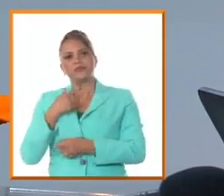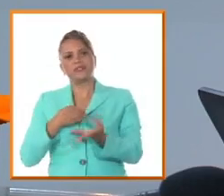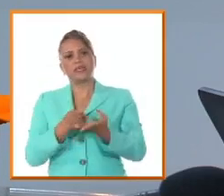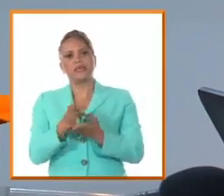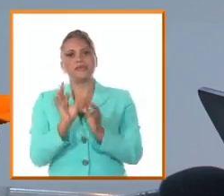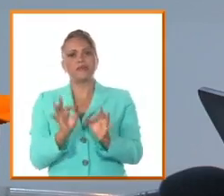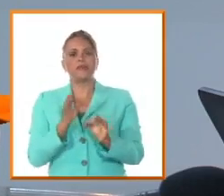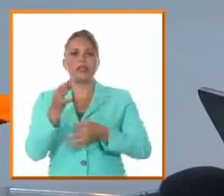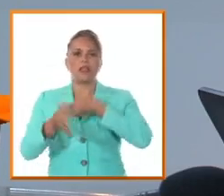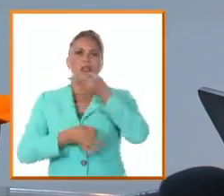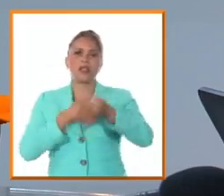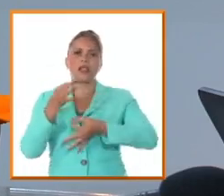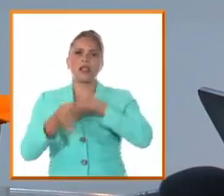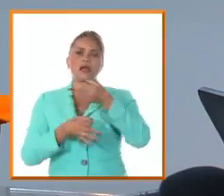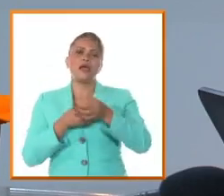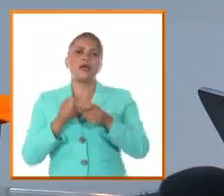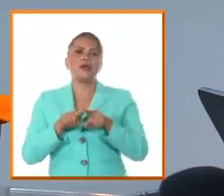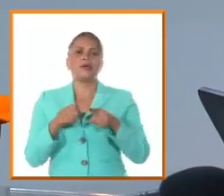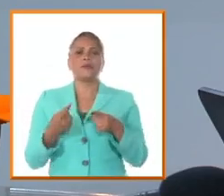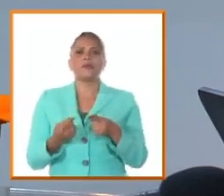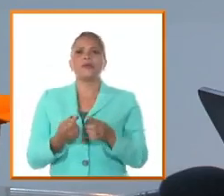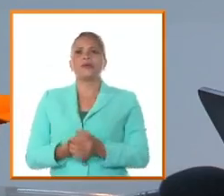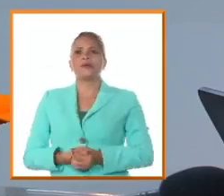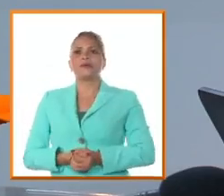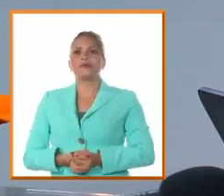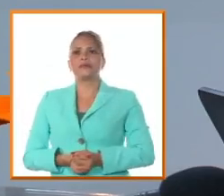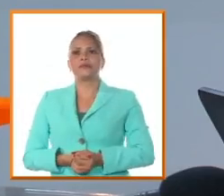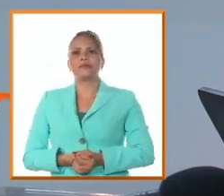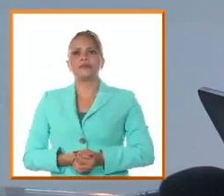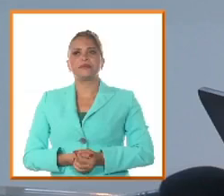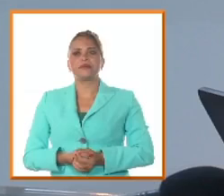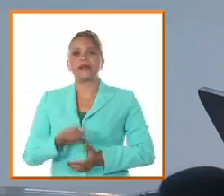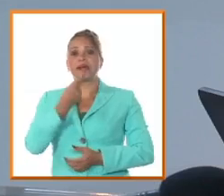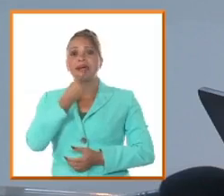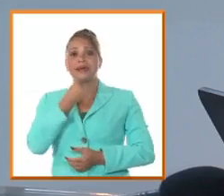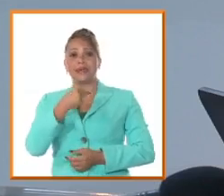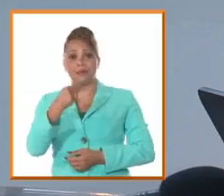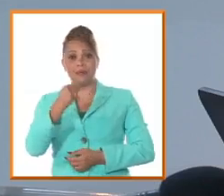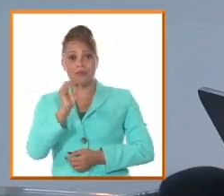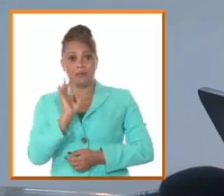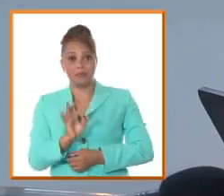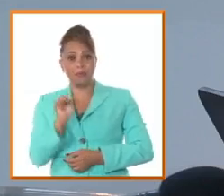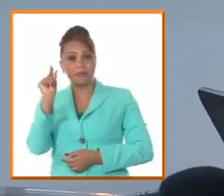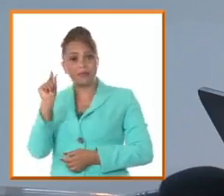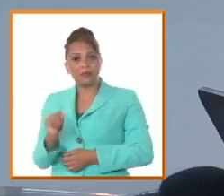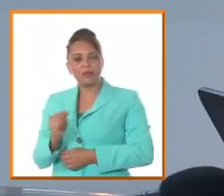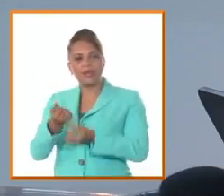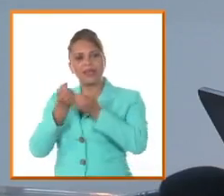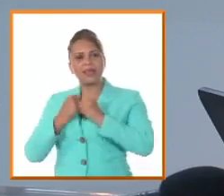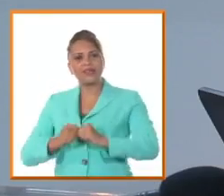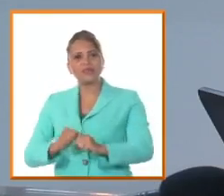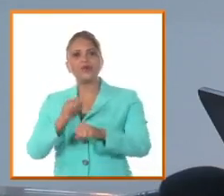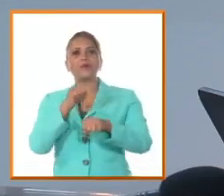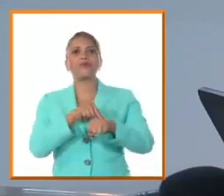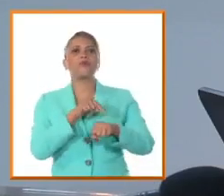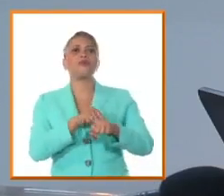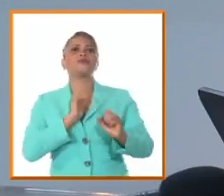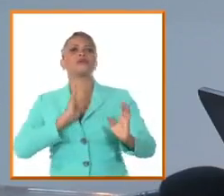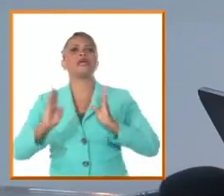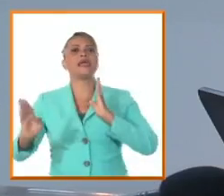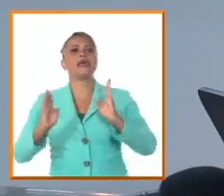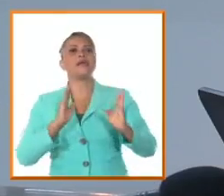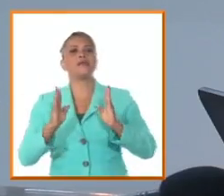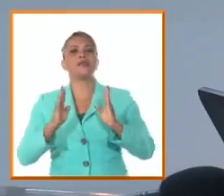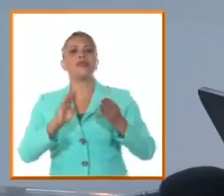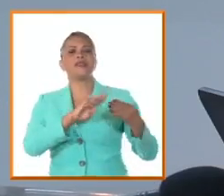es el hecho de que Aramonte Aramonte nace en medio de una época de